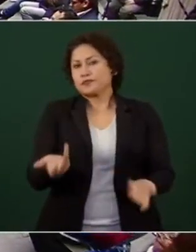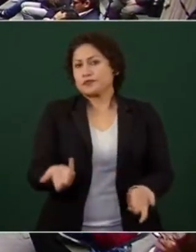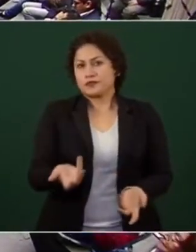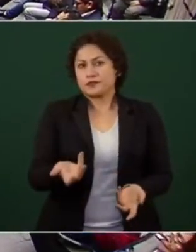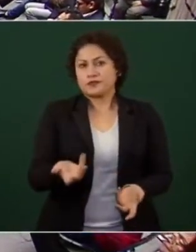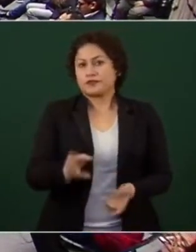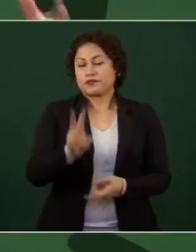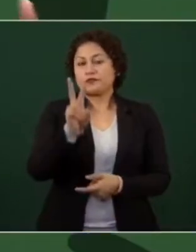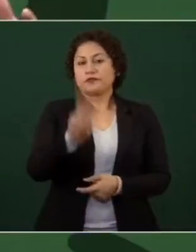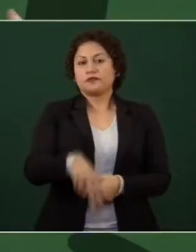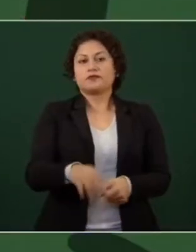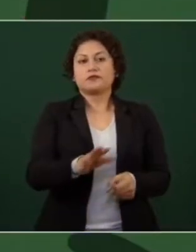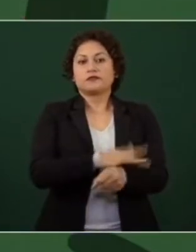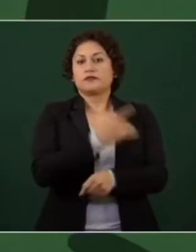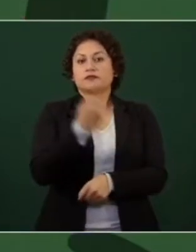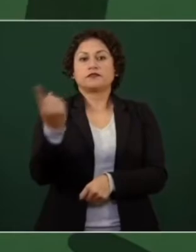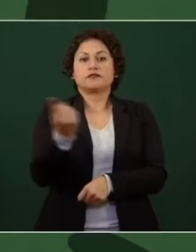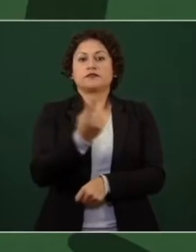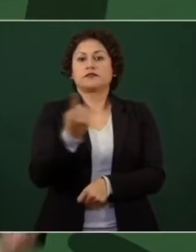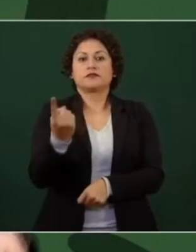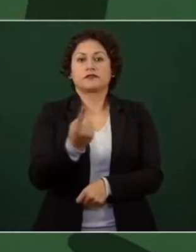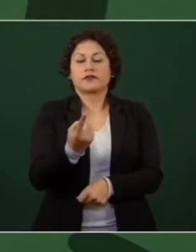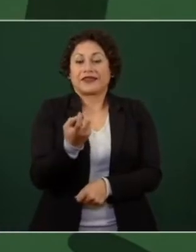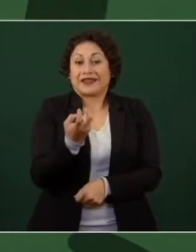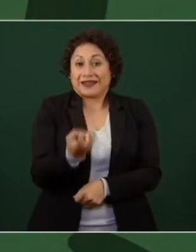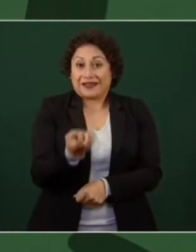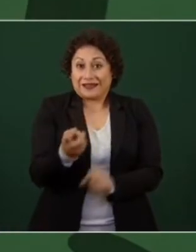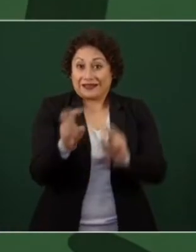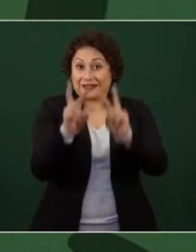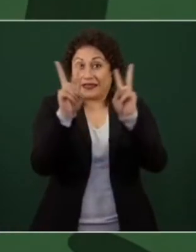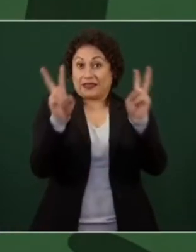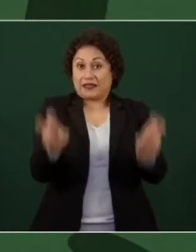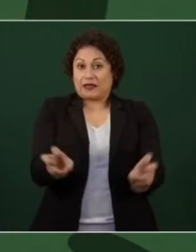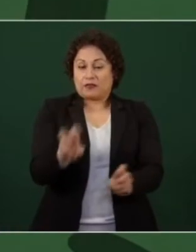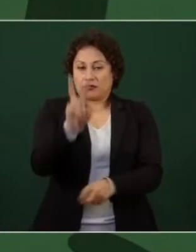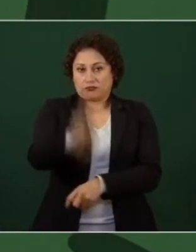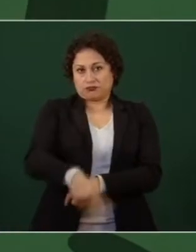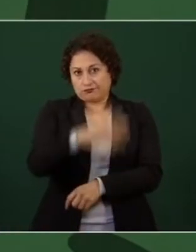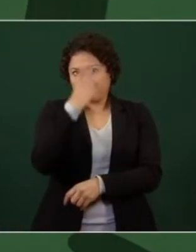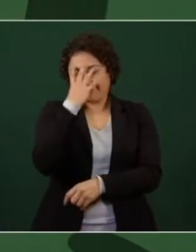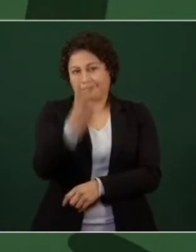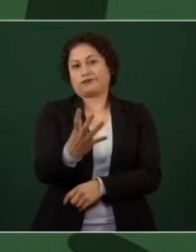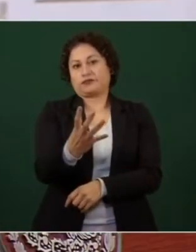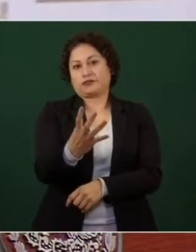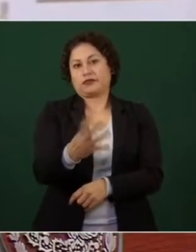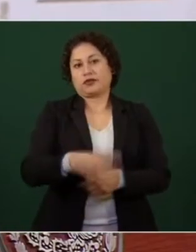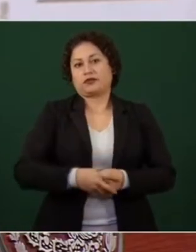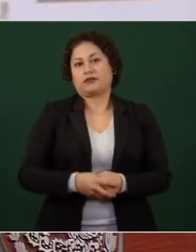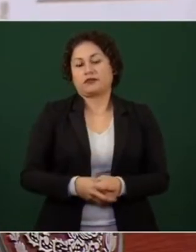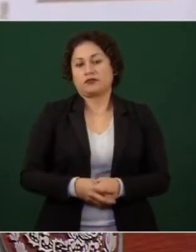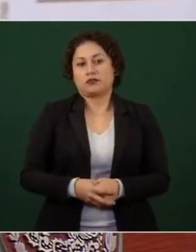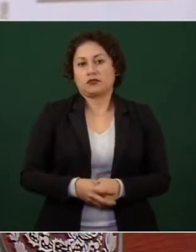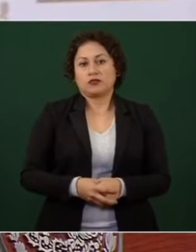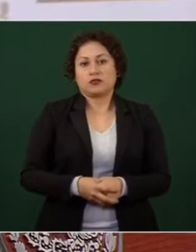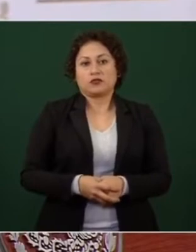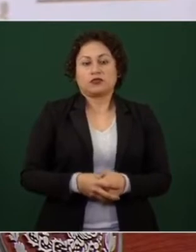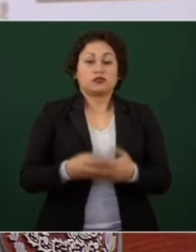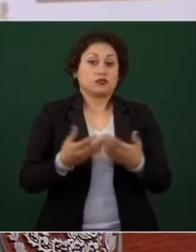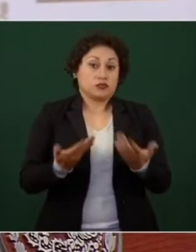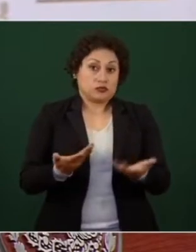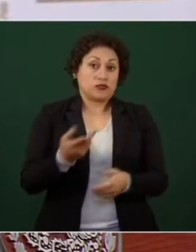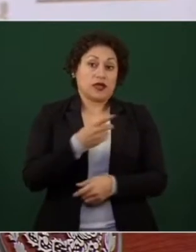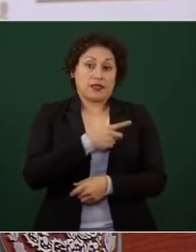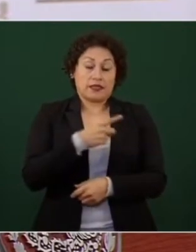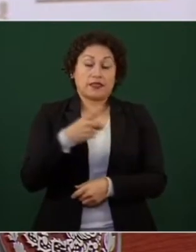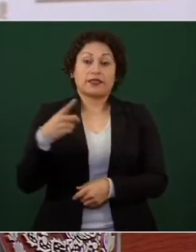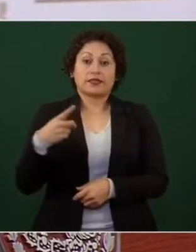porque es algo muy serio entonces que requiere